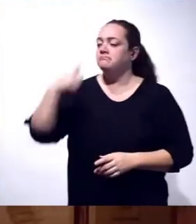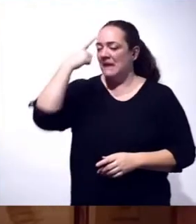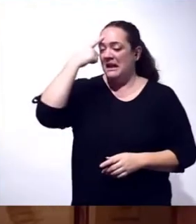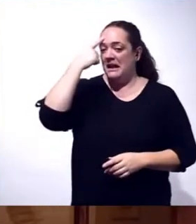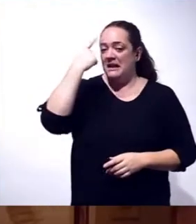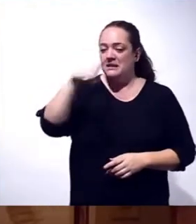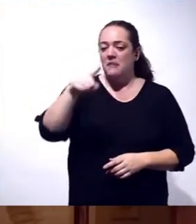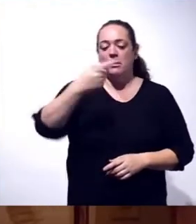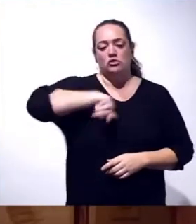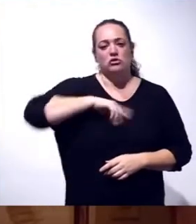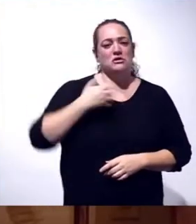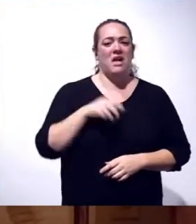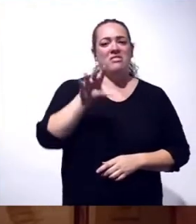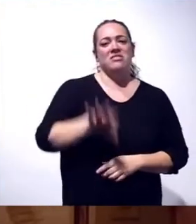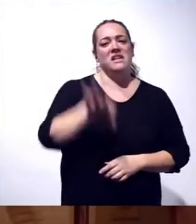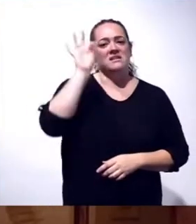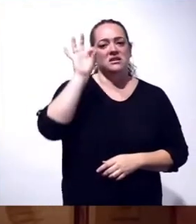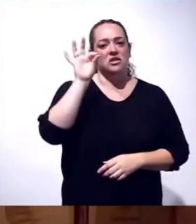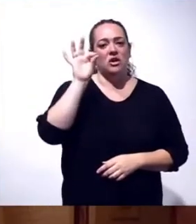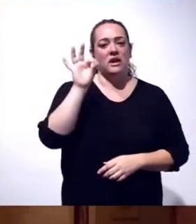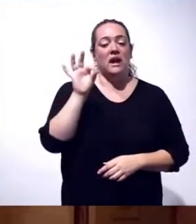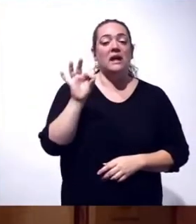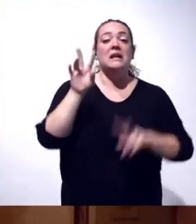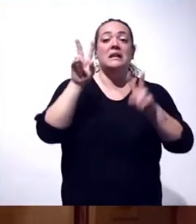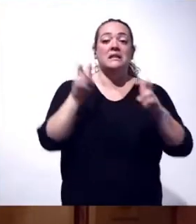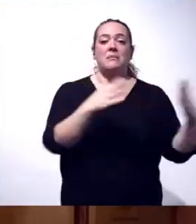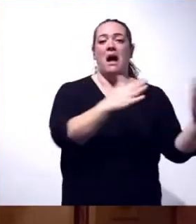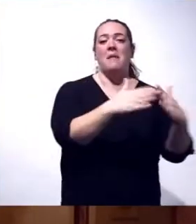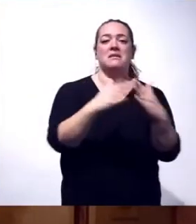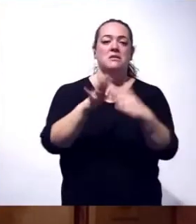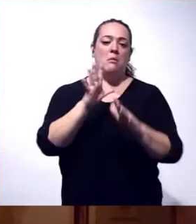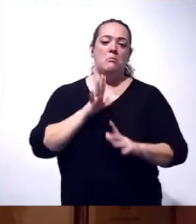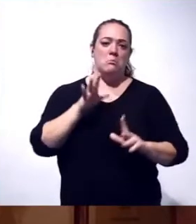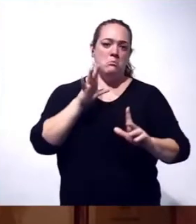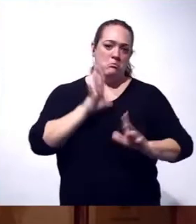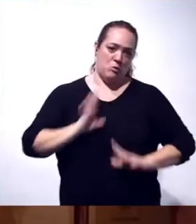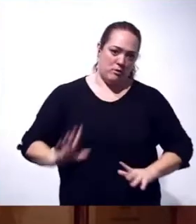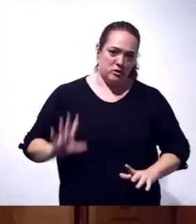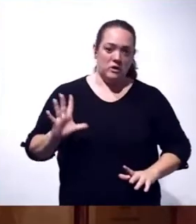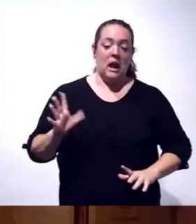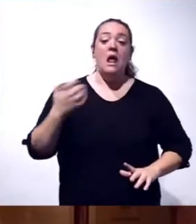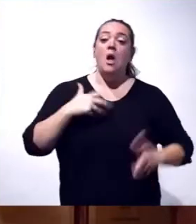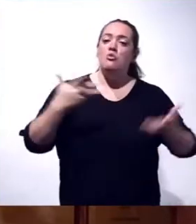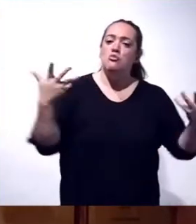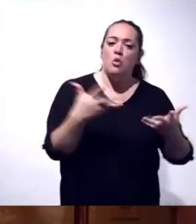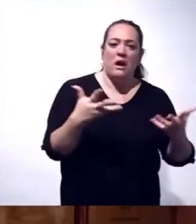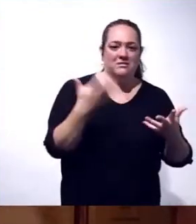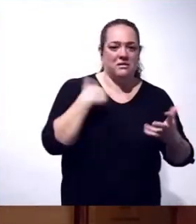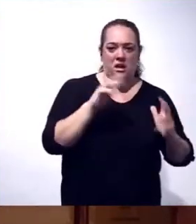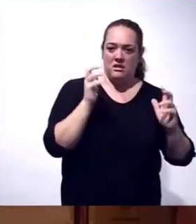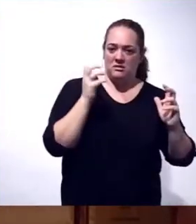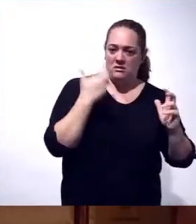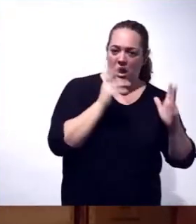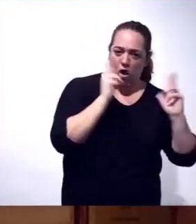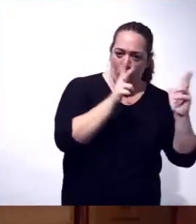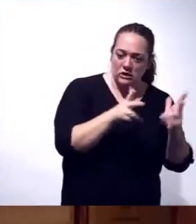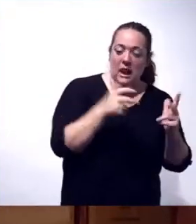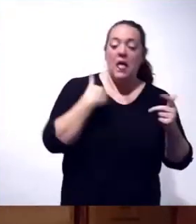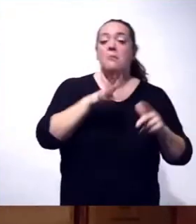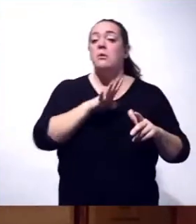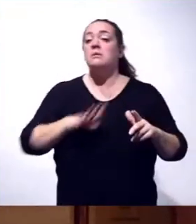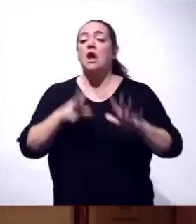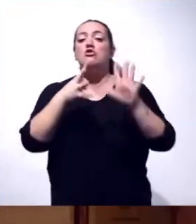hemos tomado decisiones en el ámbito habitacional provisional. Tenemos el urgente, que estamos respondiendo a los hoteles, en el provisional 90